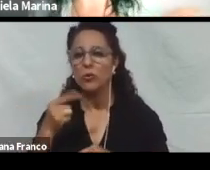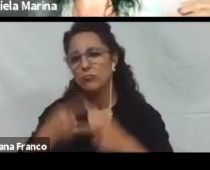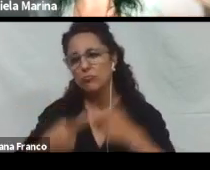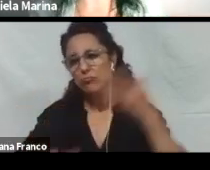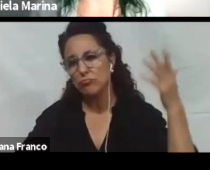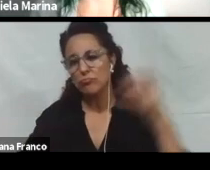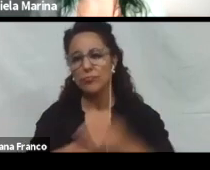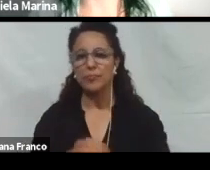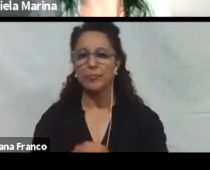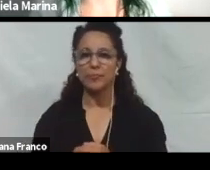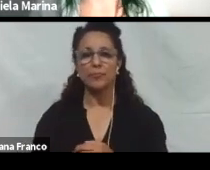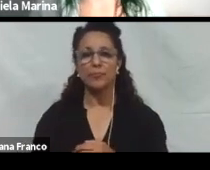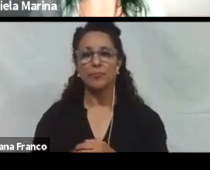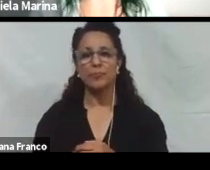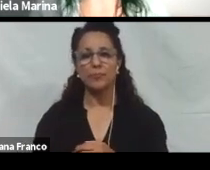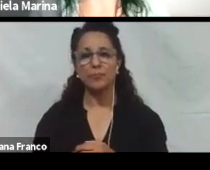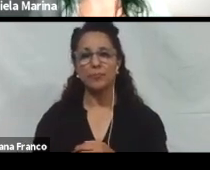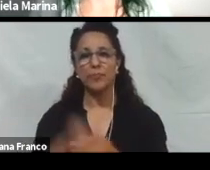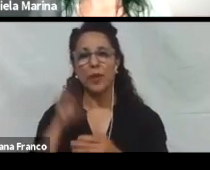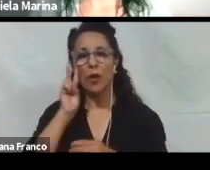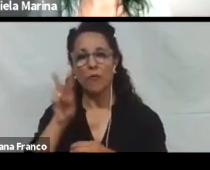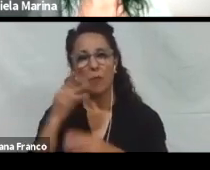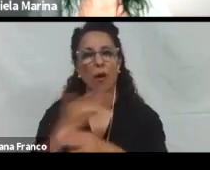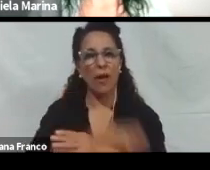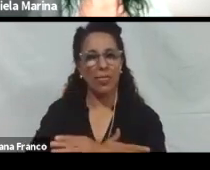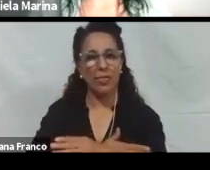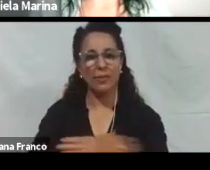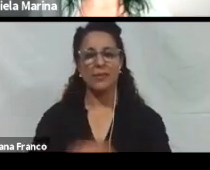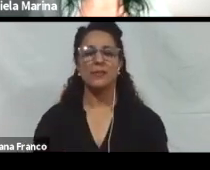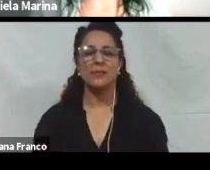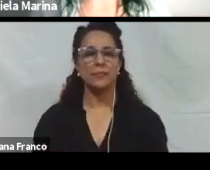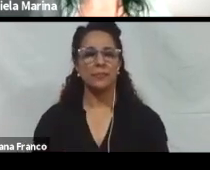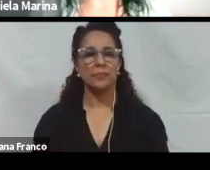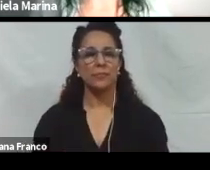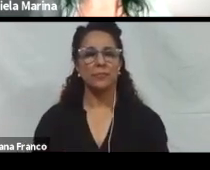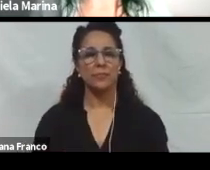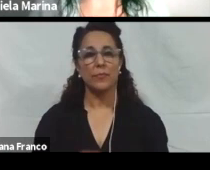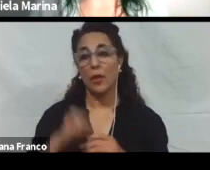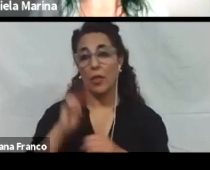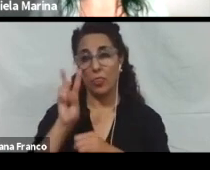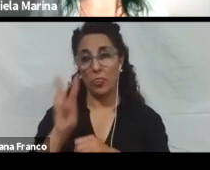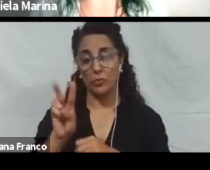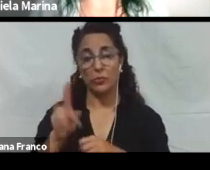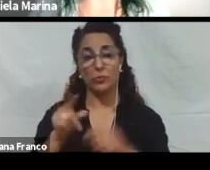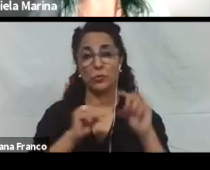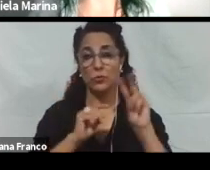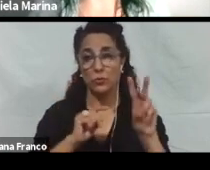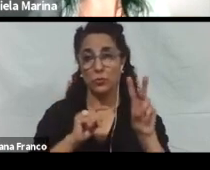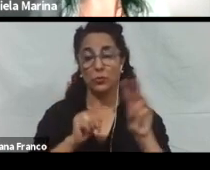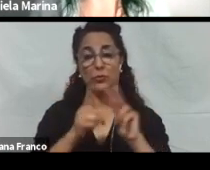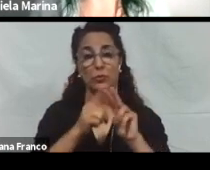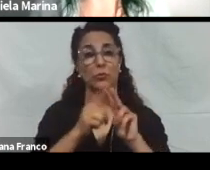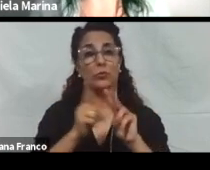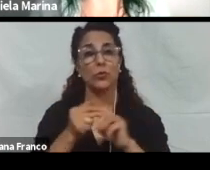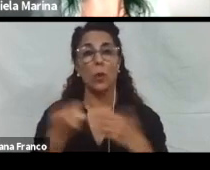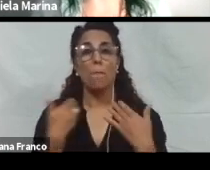lo que ya estuvimos viendo antes. Proporcionar acceso equivalente a contenido auditivo y